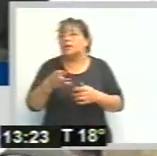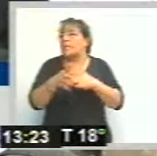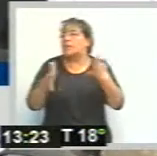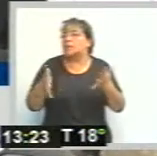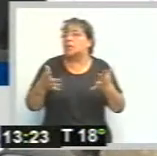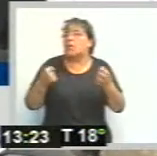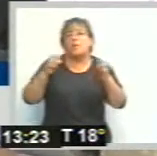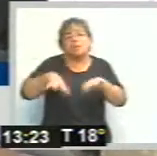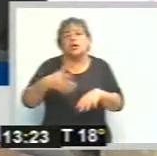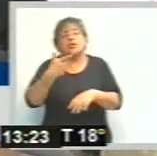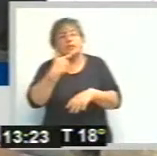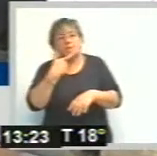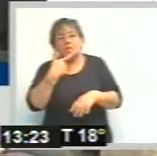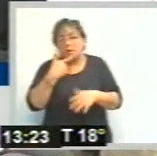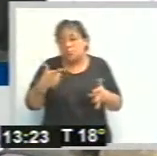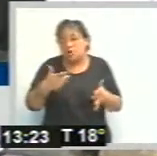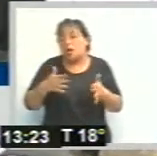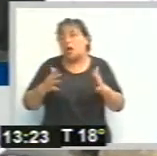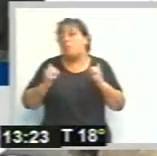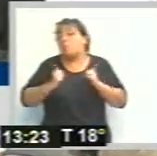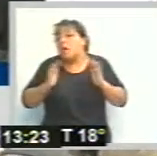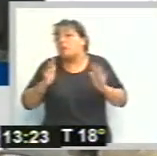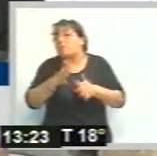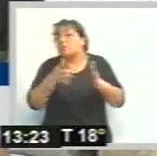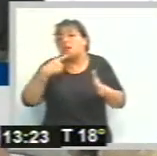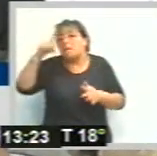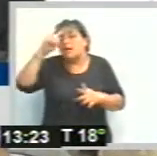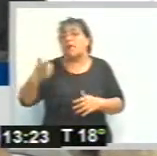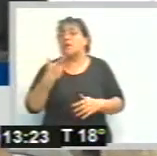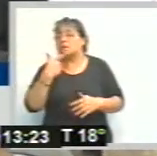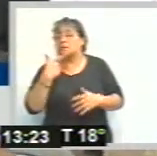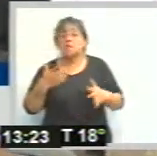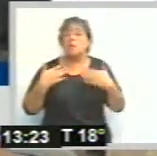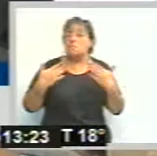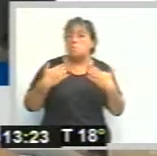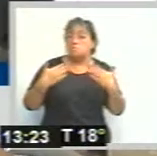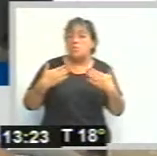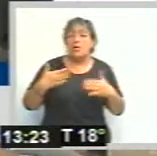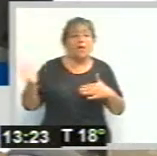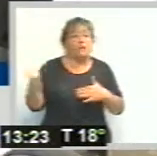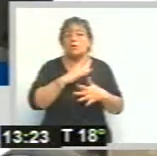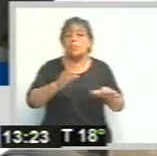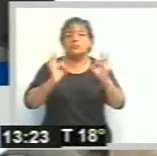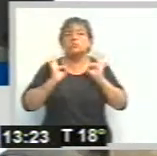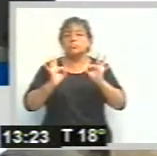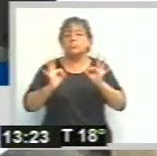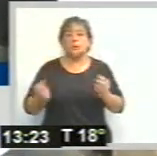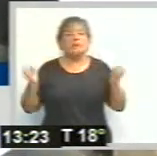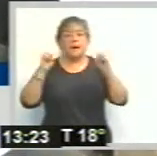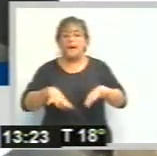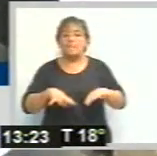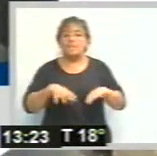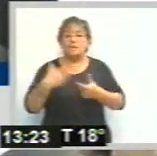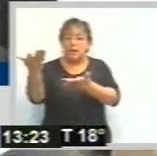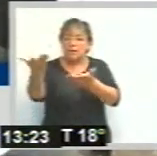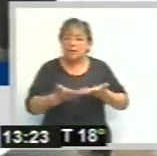comenzamos septiembre en unos días más, así que esperamos que durante el mes de septiembre podamos ya tener todo listo para comenzar a recibir